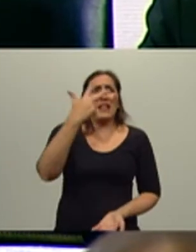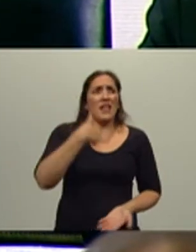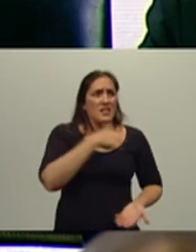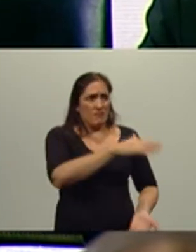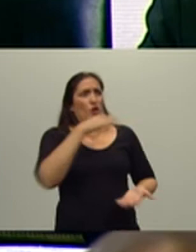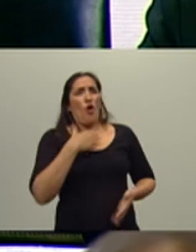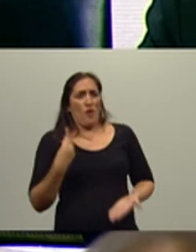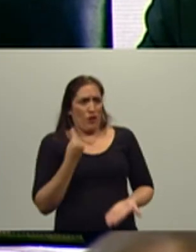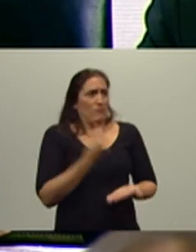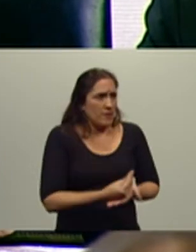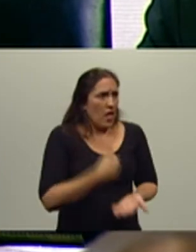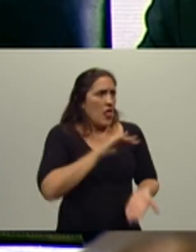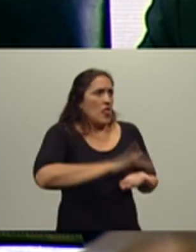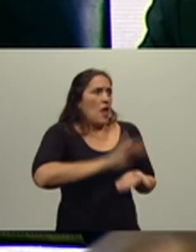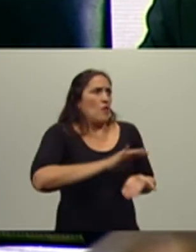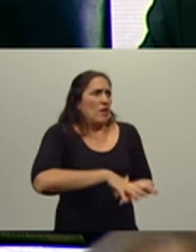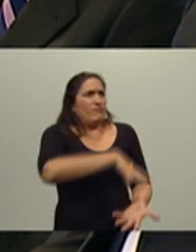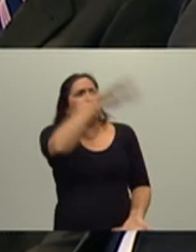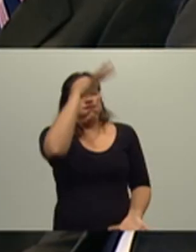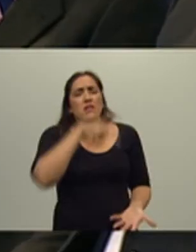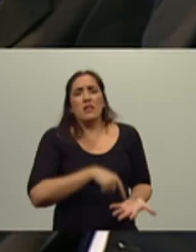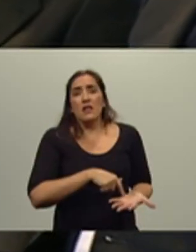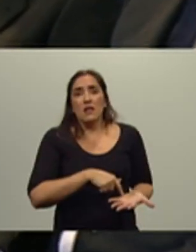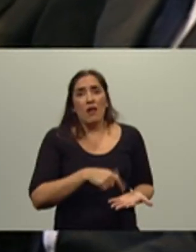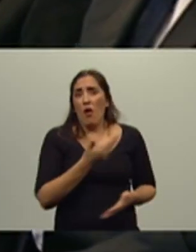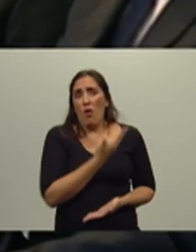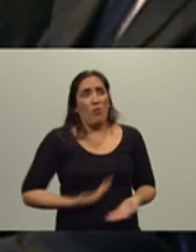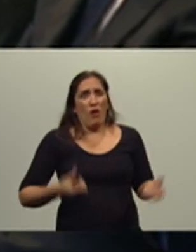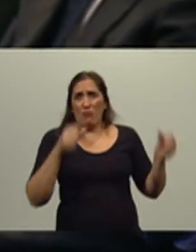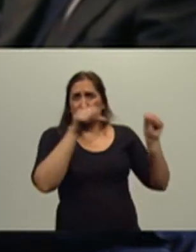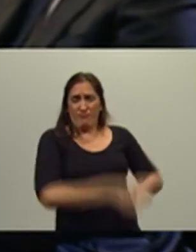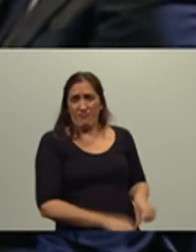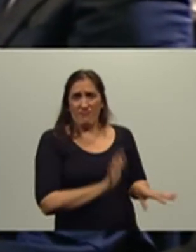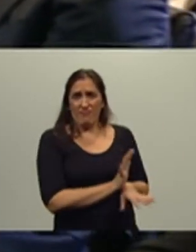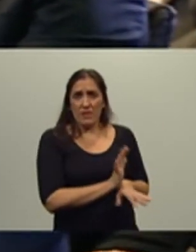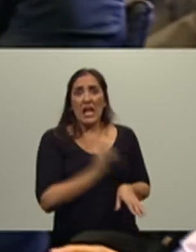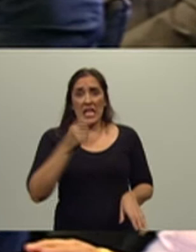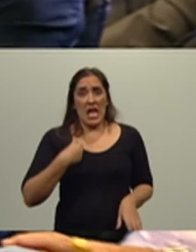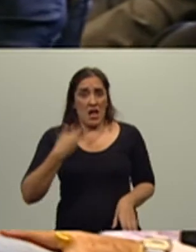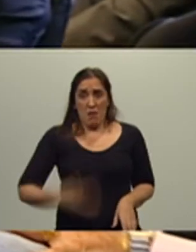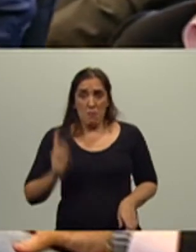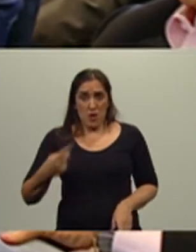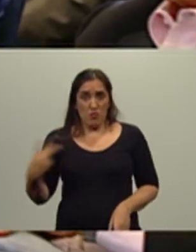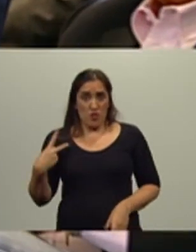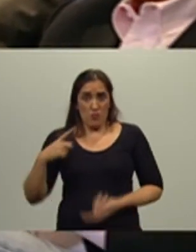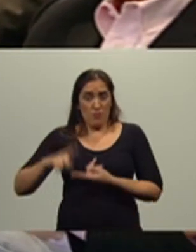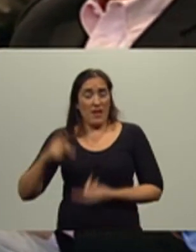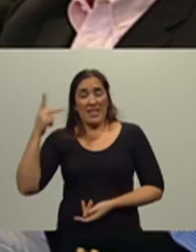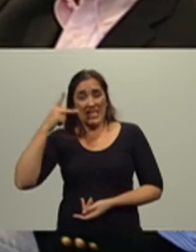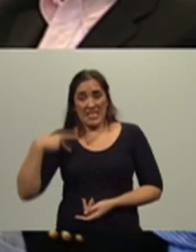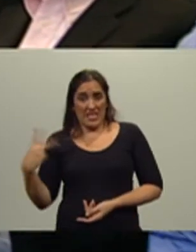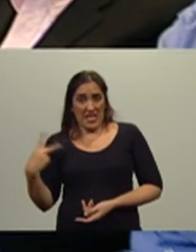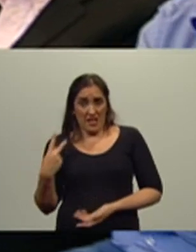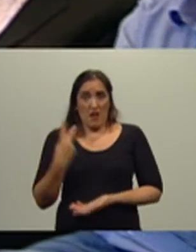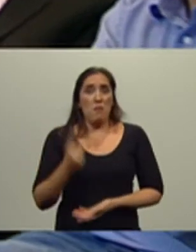otra media hora, pero todos la conocen, el país defaulteado, no precisamente por quien les habla ni por Néstor Kirchner. Por eso hoy